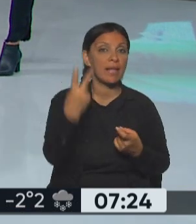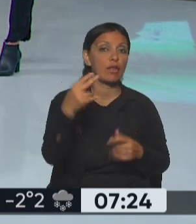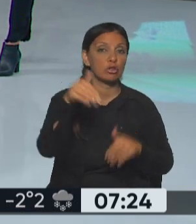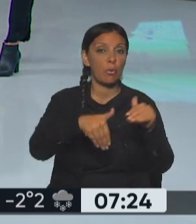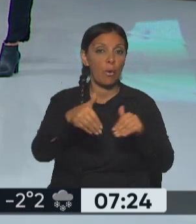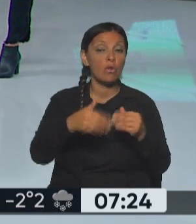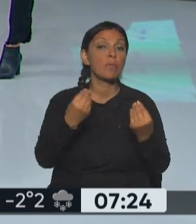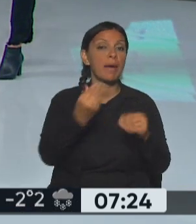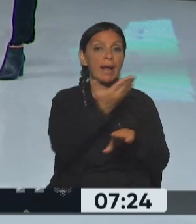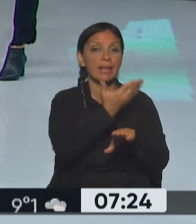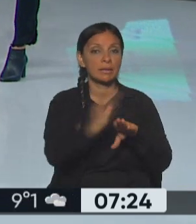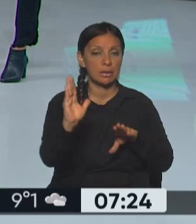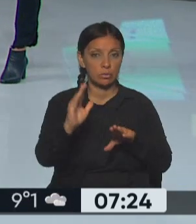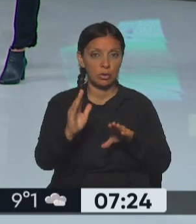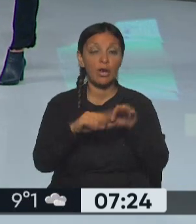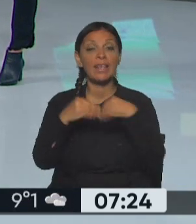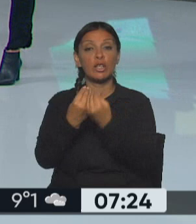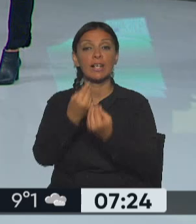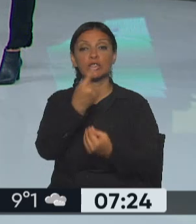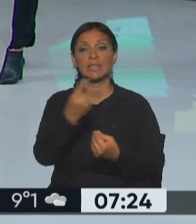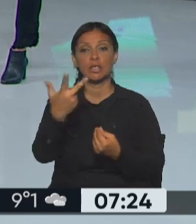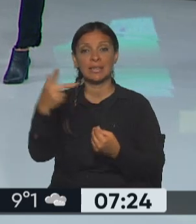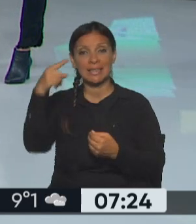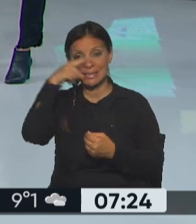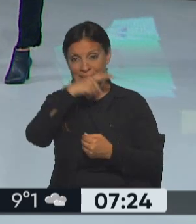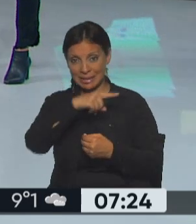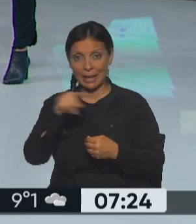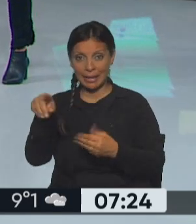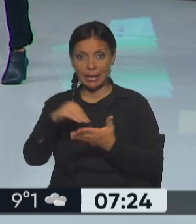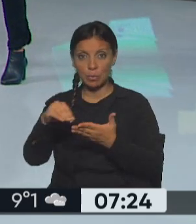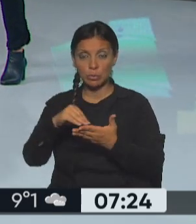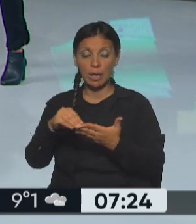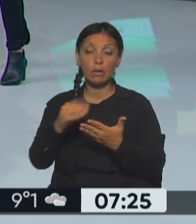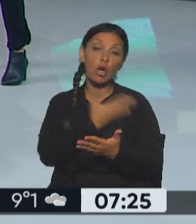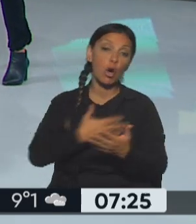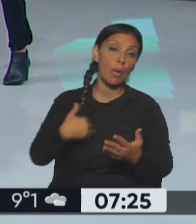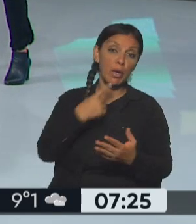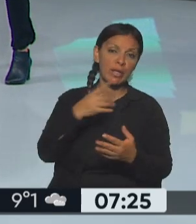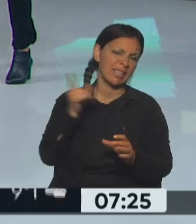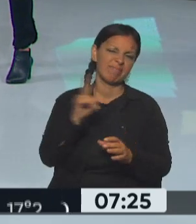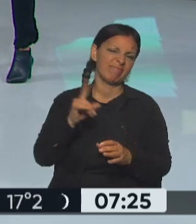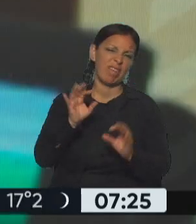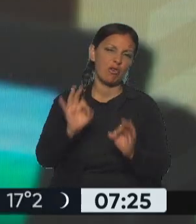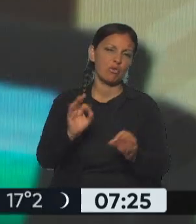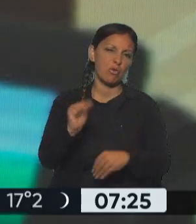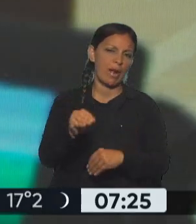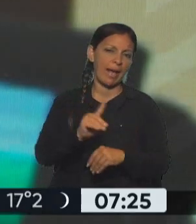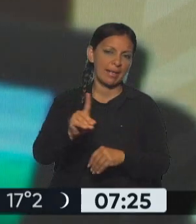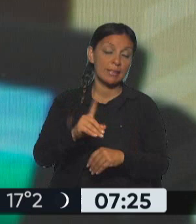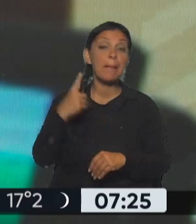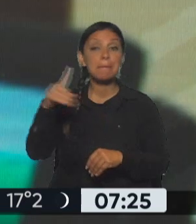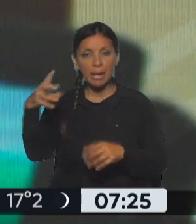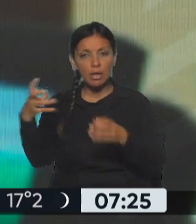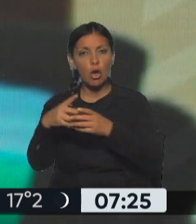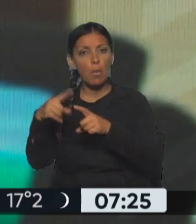destitución de 137. El gobierno confía en que no se va a llegar, pero la oposición confía en que se van a